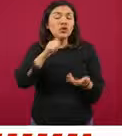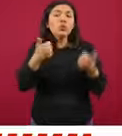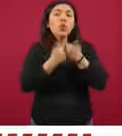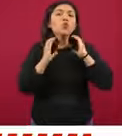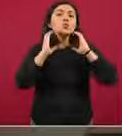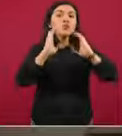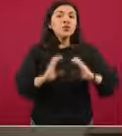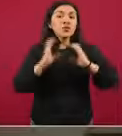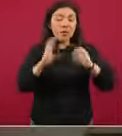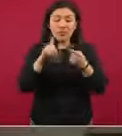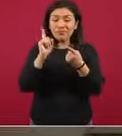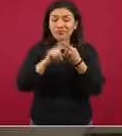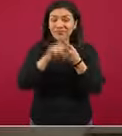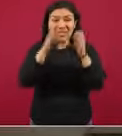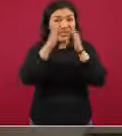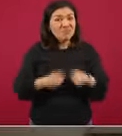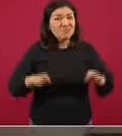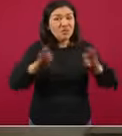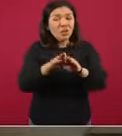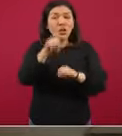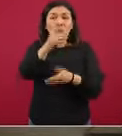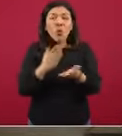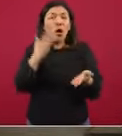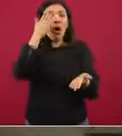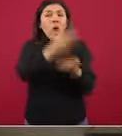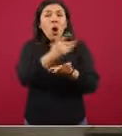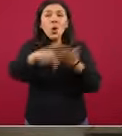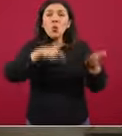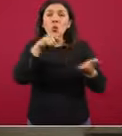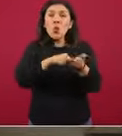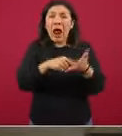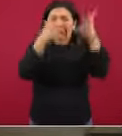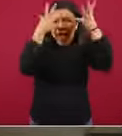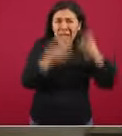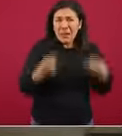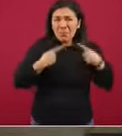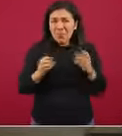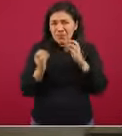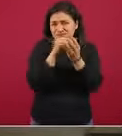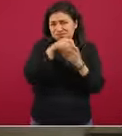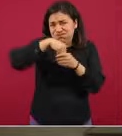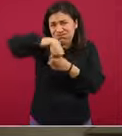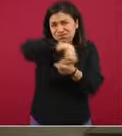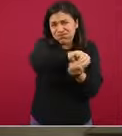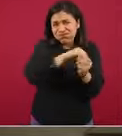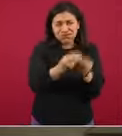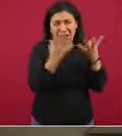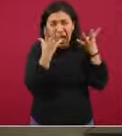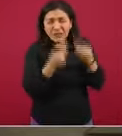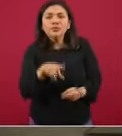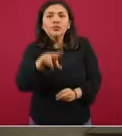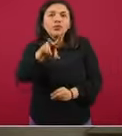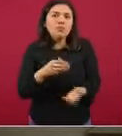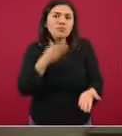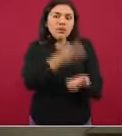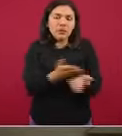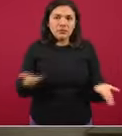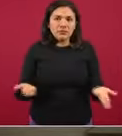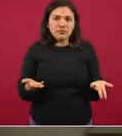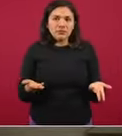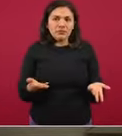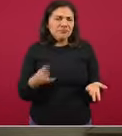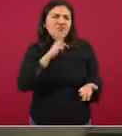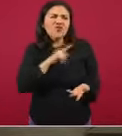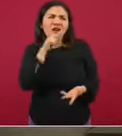de prevención. Una parte muy importante es no acudir a lugares que están atiborrados, atiborrados de gente, con mucha gente. Tratar de no